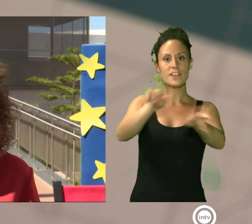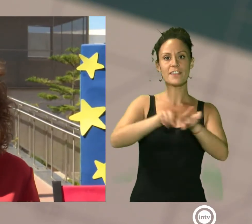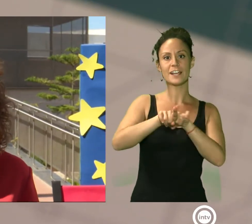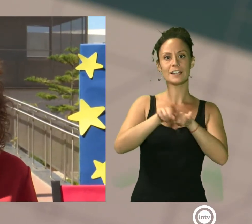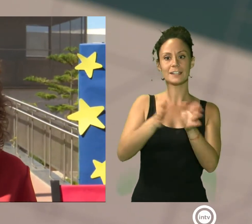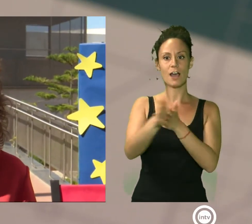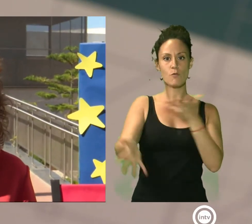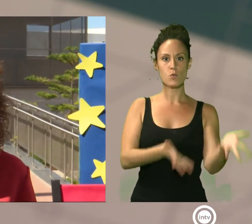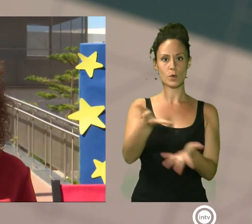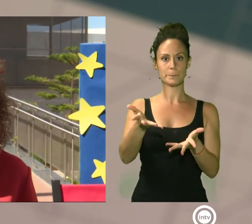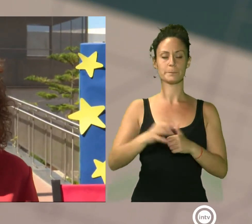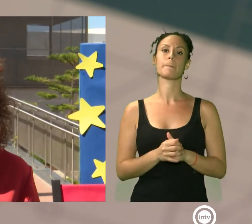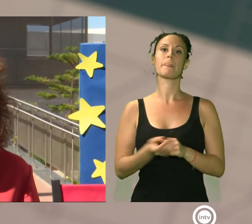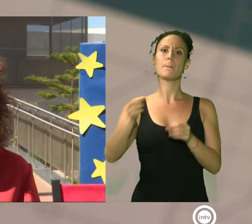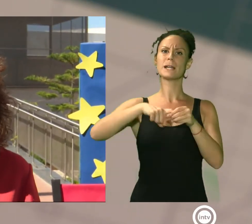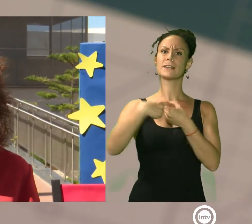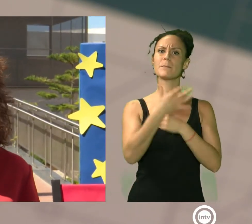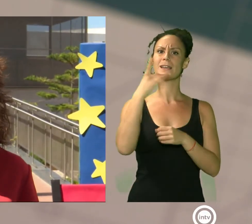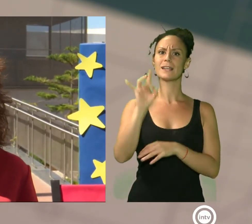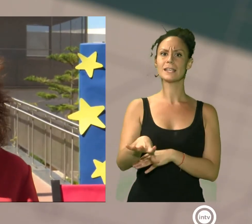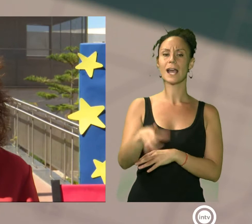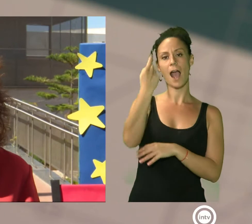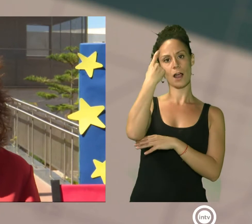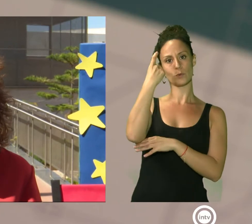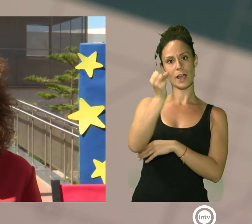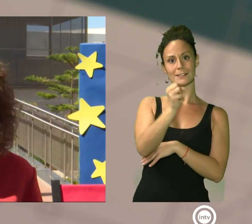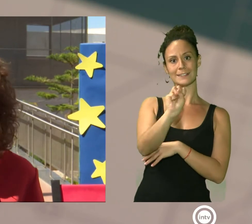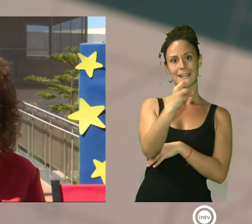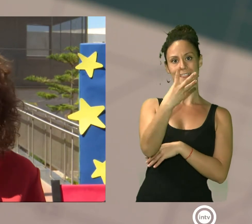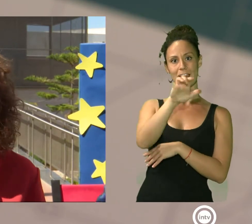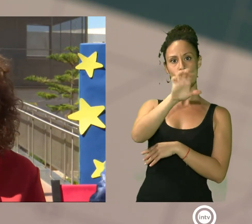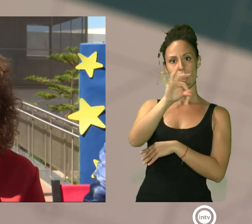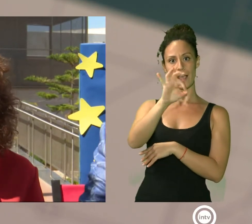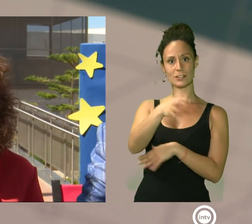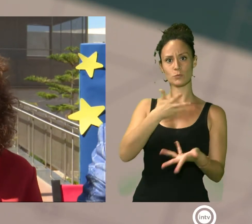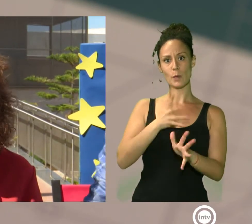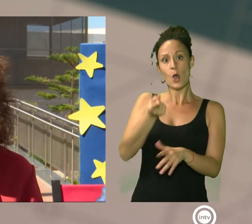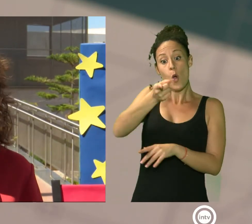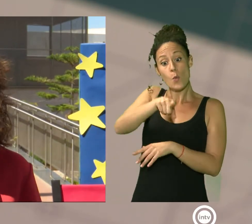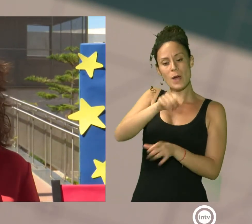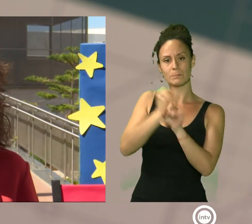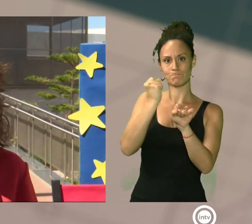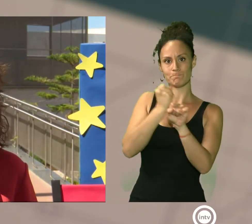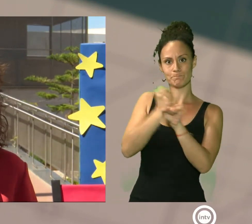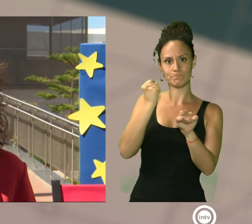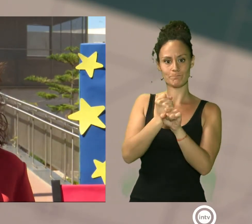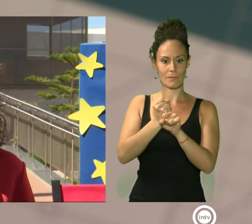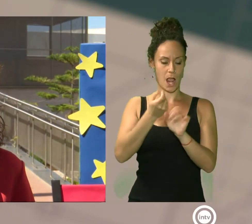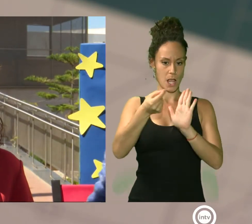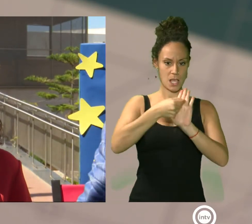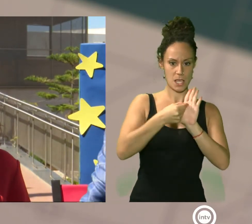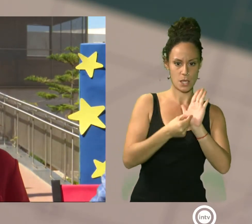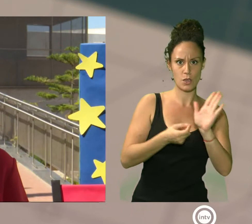alumnos del alumnado de tercero de ESO. Han estado aproximadamente un mes haciendo desde el guión técnico,